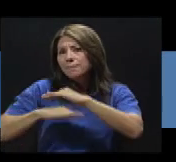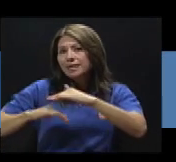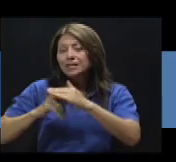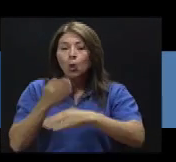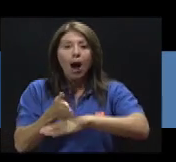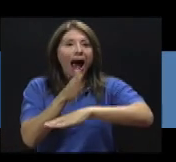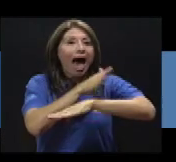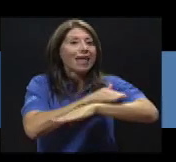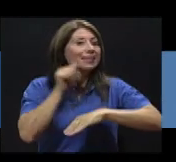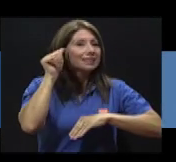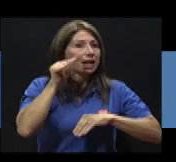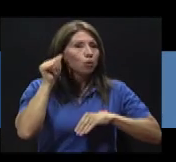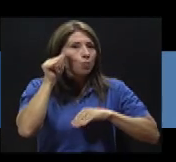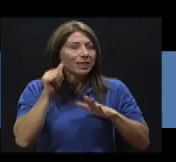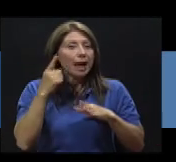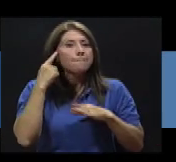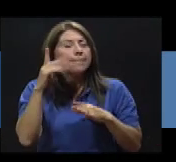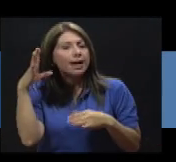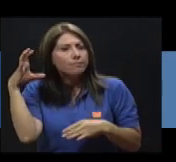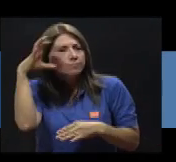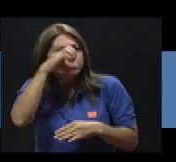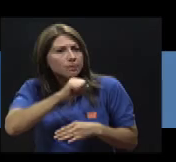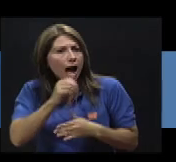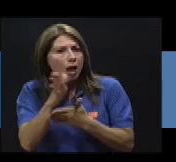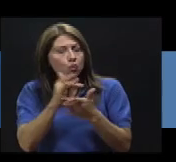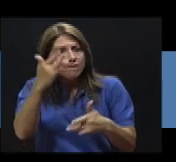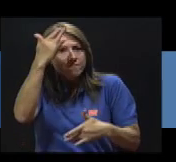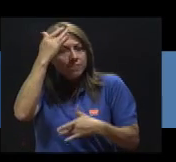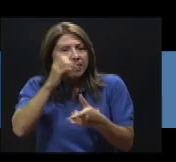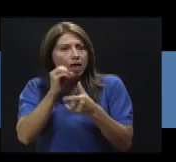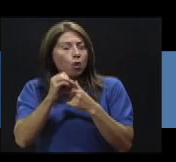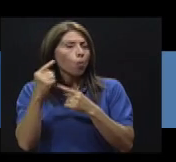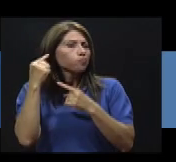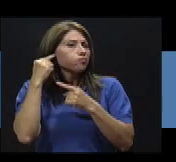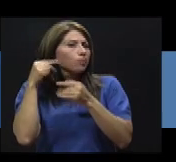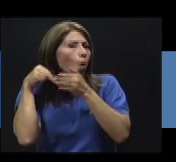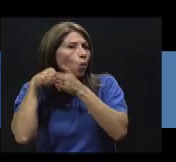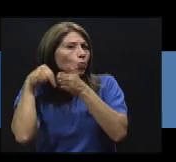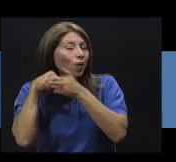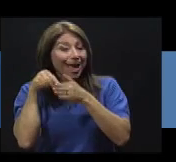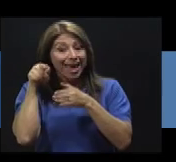audiometría, para valorar si hay alguna enfermedad u obstáculo en el oído.